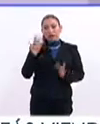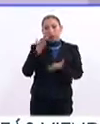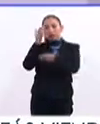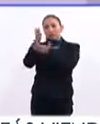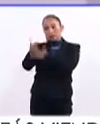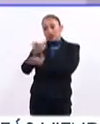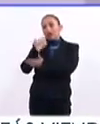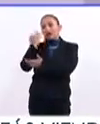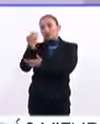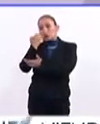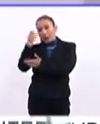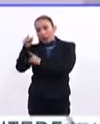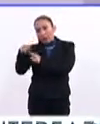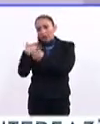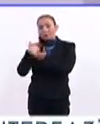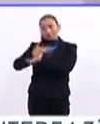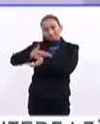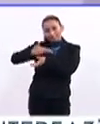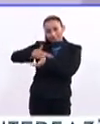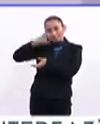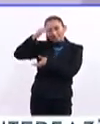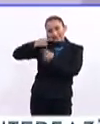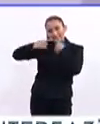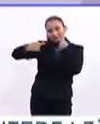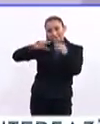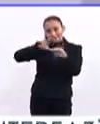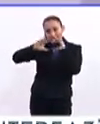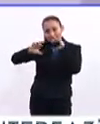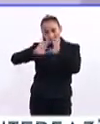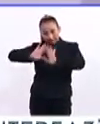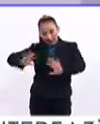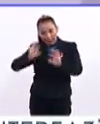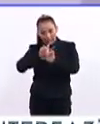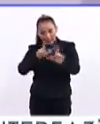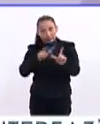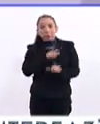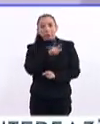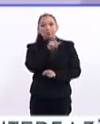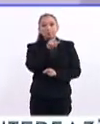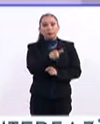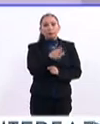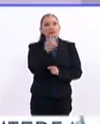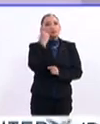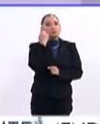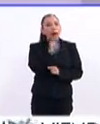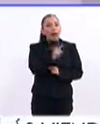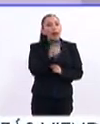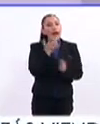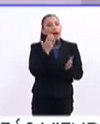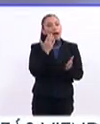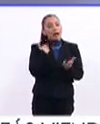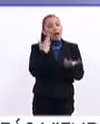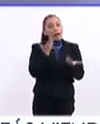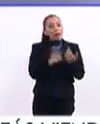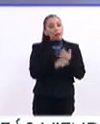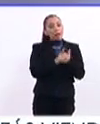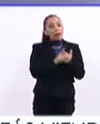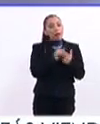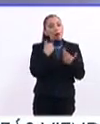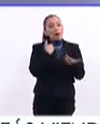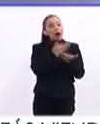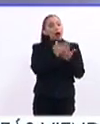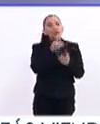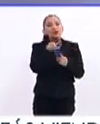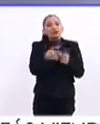acudido a todas estas instancias, se han generado estos diferentes mecanismos para de alguna forma elevar la situación? Es decir, ¿a qué